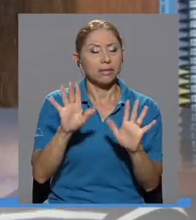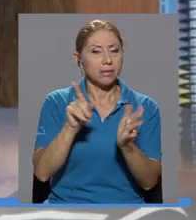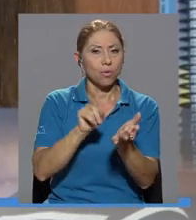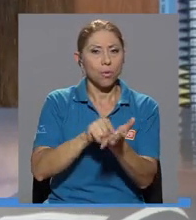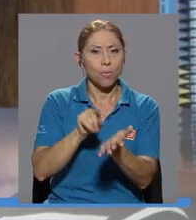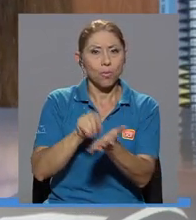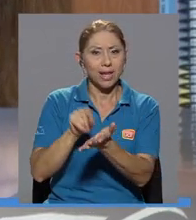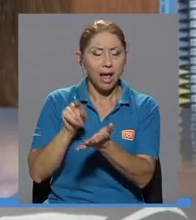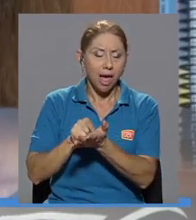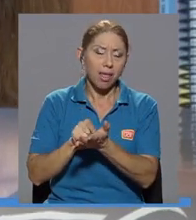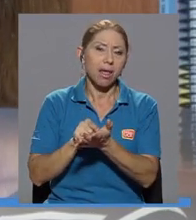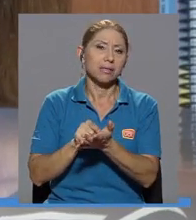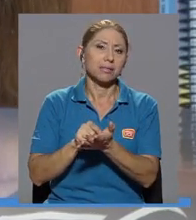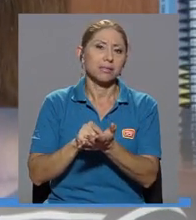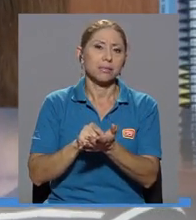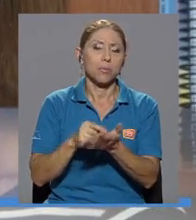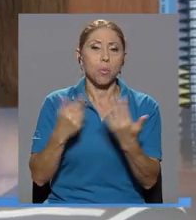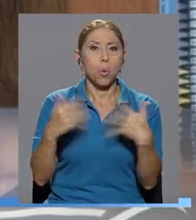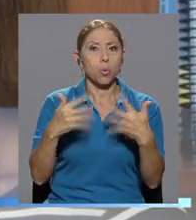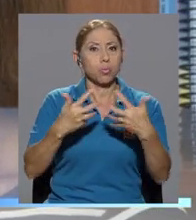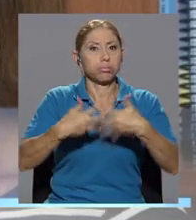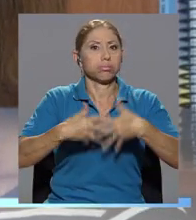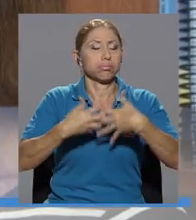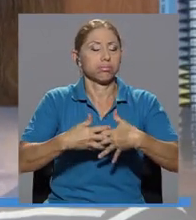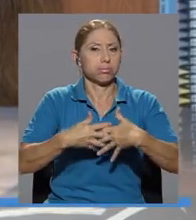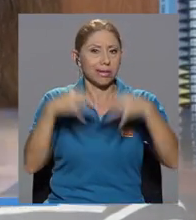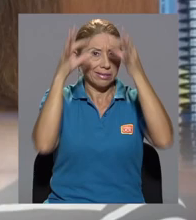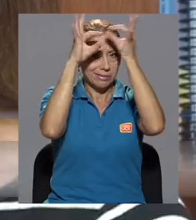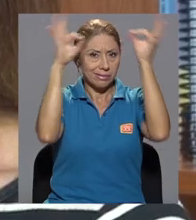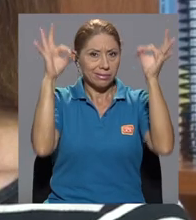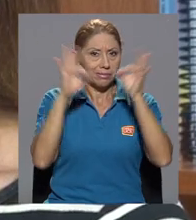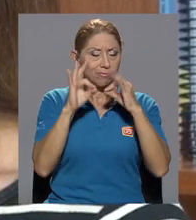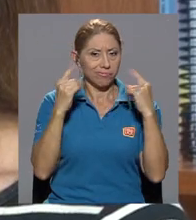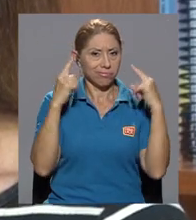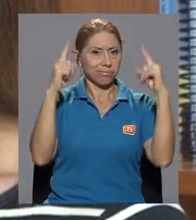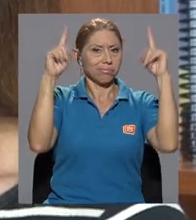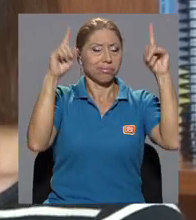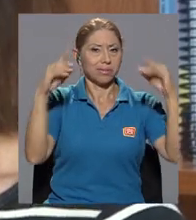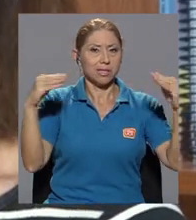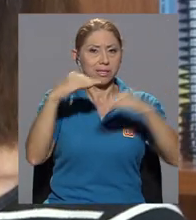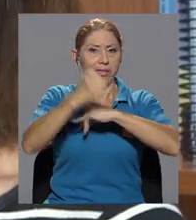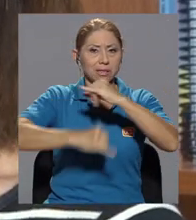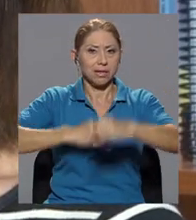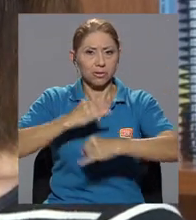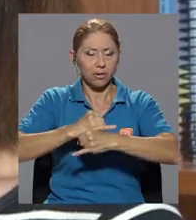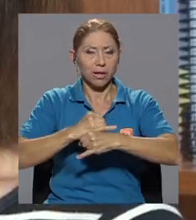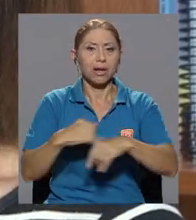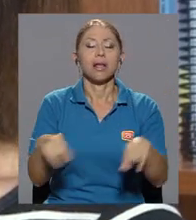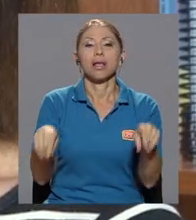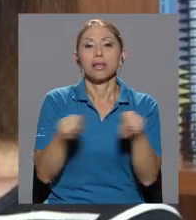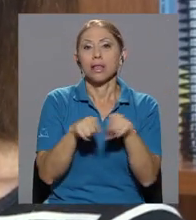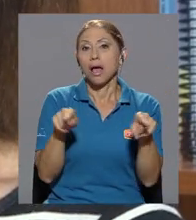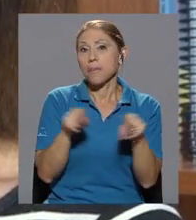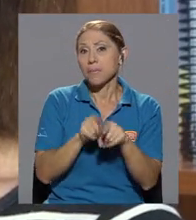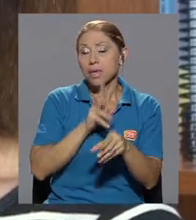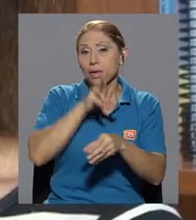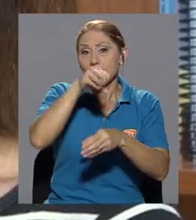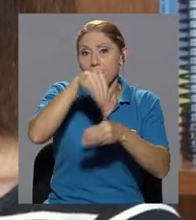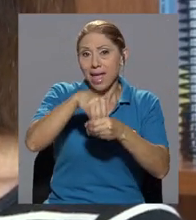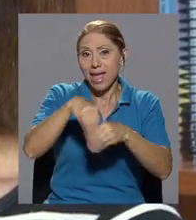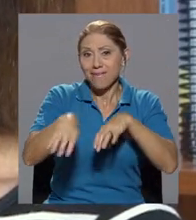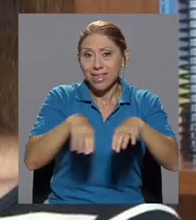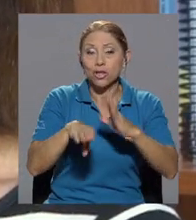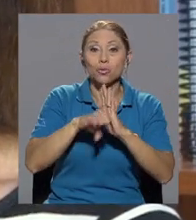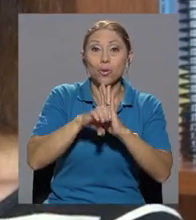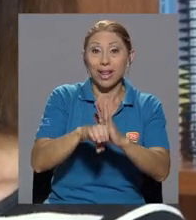por editoriales de gran prestigio a nivel internacional y que ha formado parte también de eventos como el ALAIC en Costa